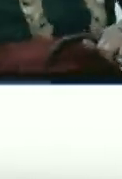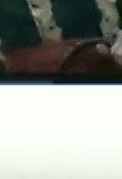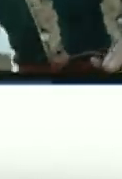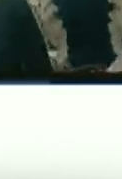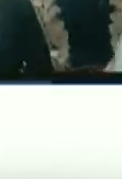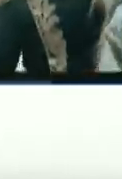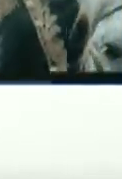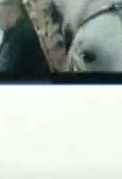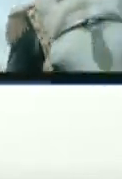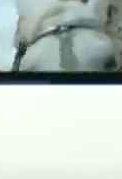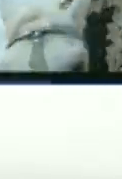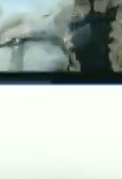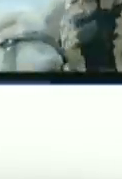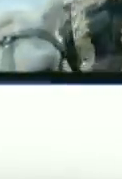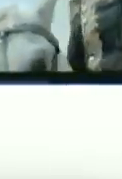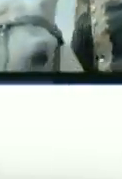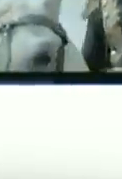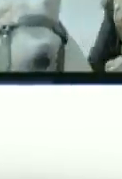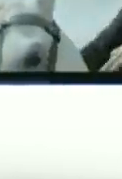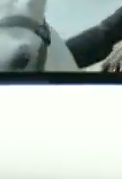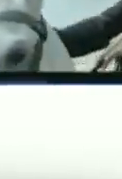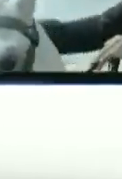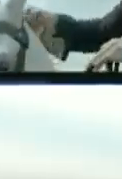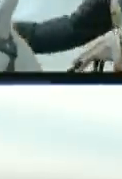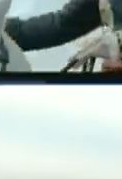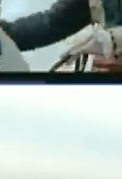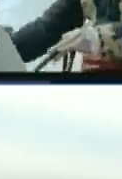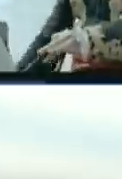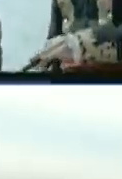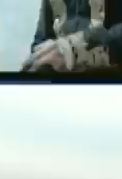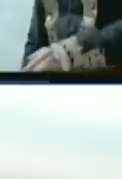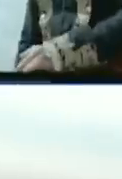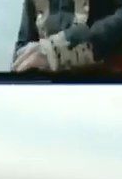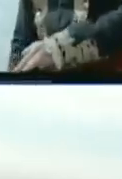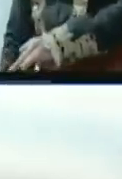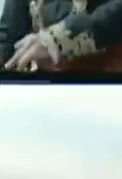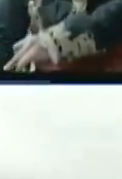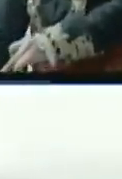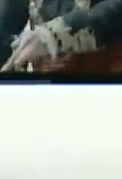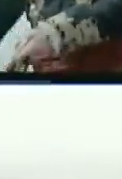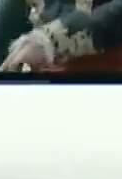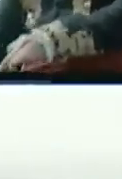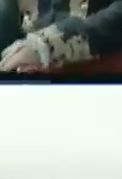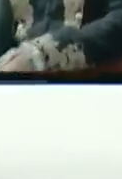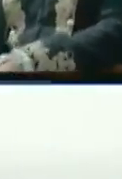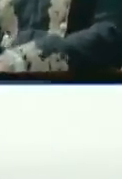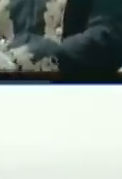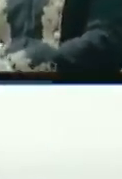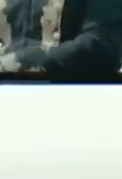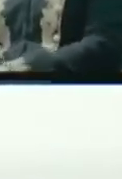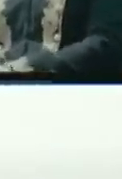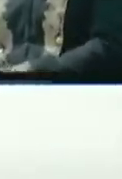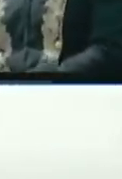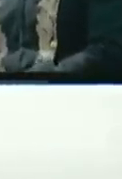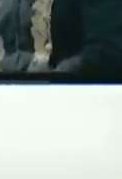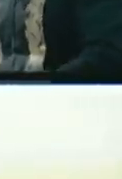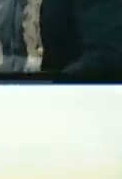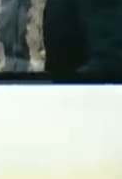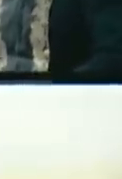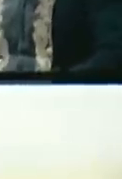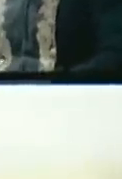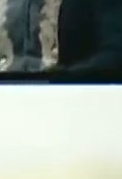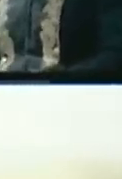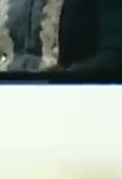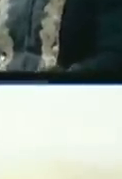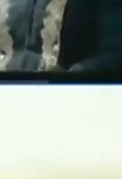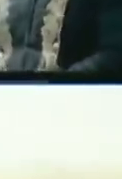protagonizo con el Teatro Negro de Barloven y me afiancé a esa a esa cantata a esa cantata